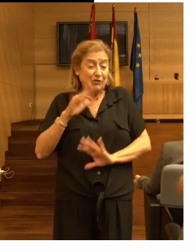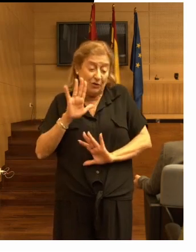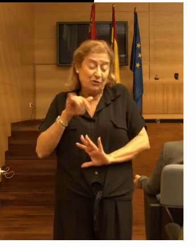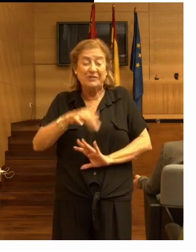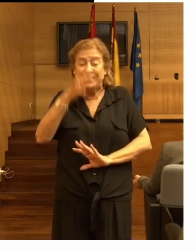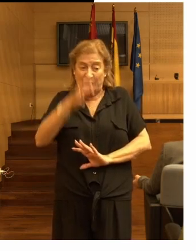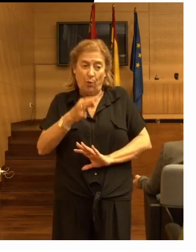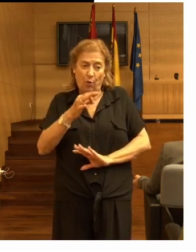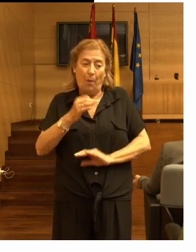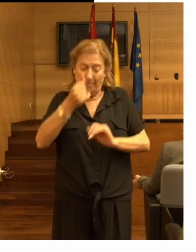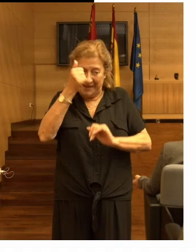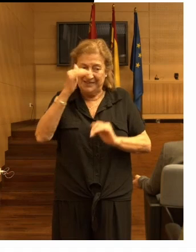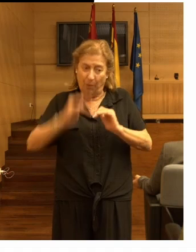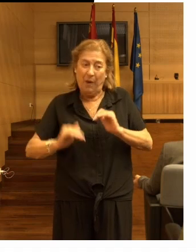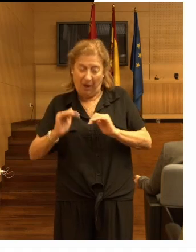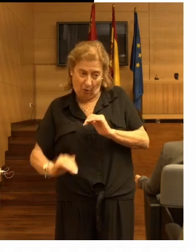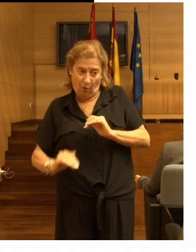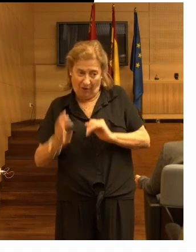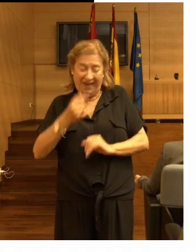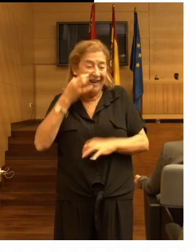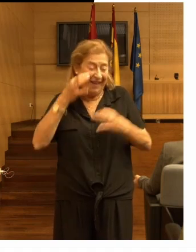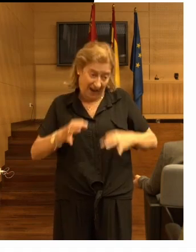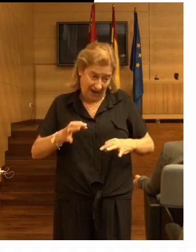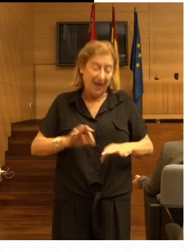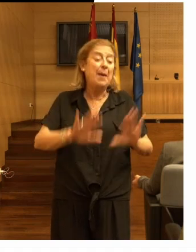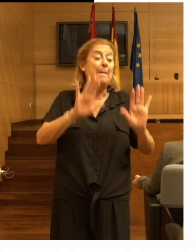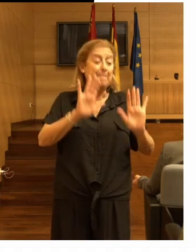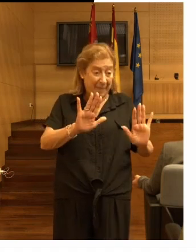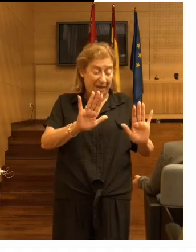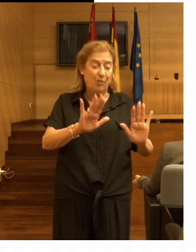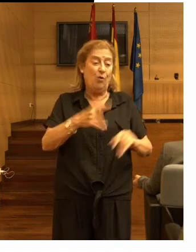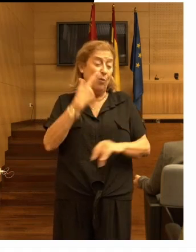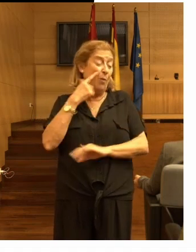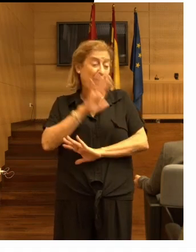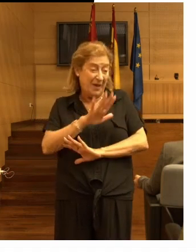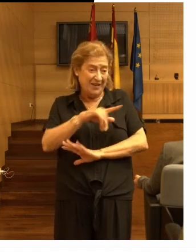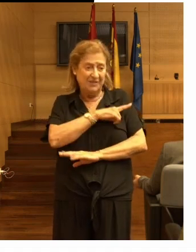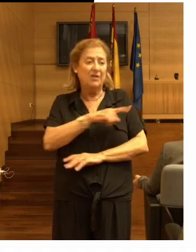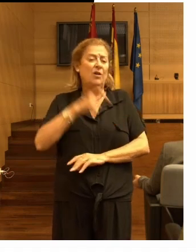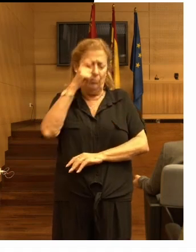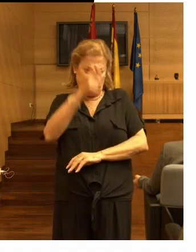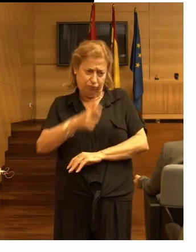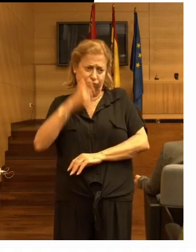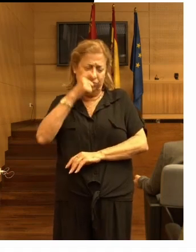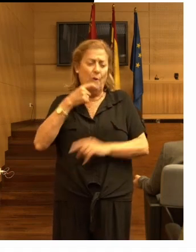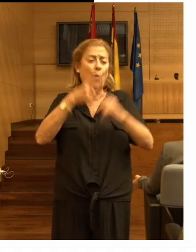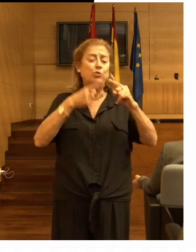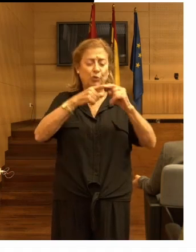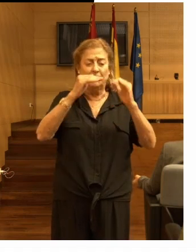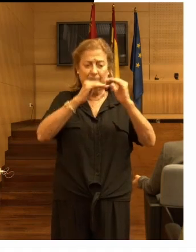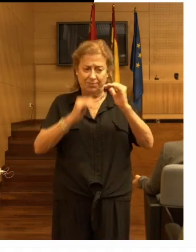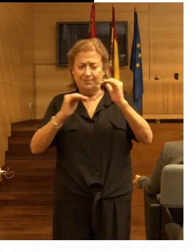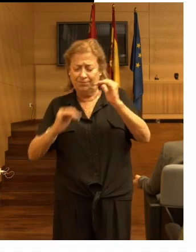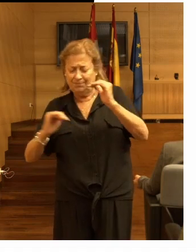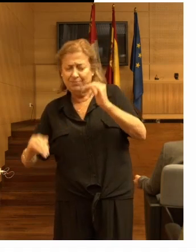seguramente sea más bajo de lo real pero como veis nos llevó mucho tiempo reducir el uso en el